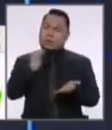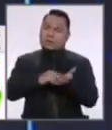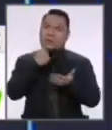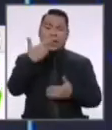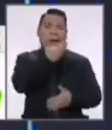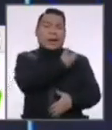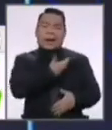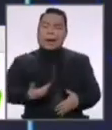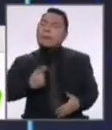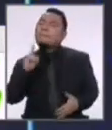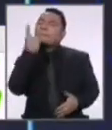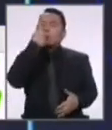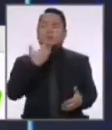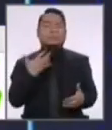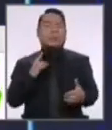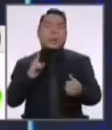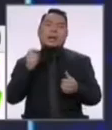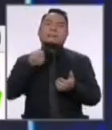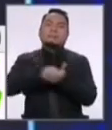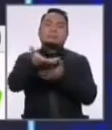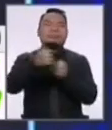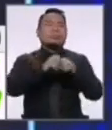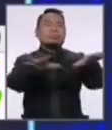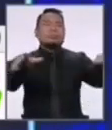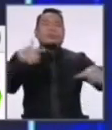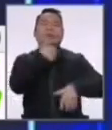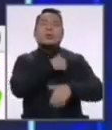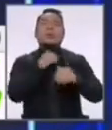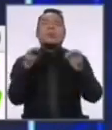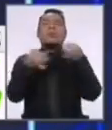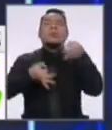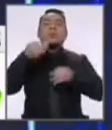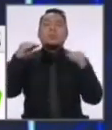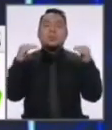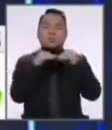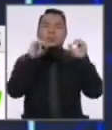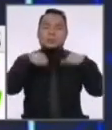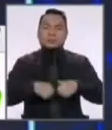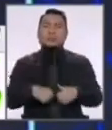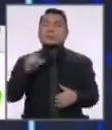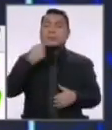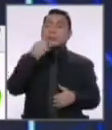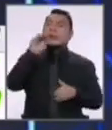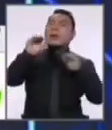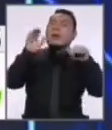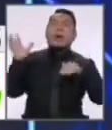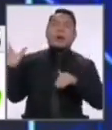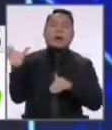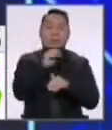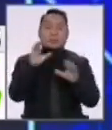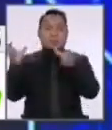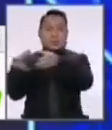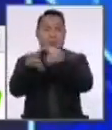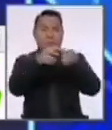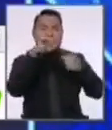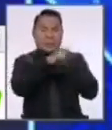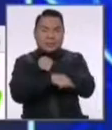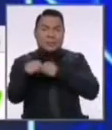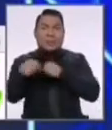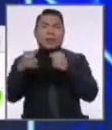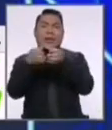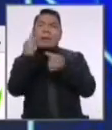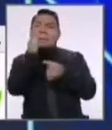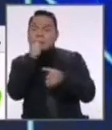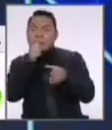el que centralice las compras iniciales para una distribución justa, por supuesto que tenemos que convocar a todos los sectores del país, sector